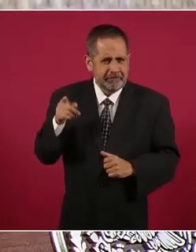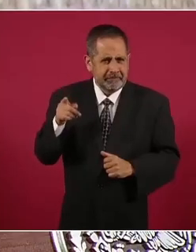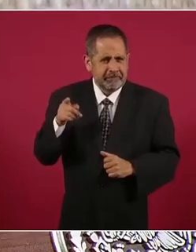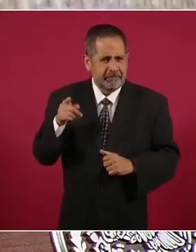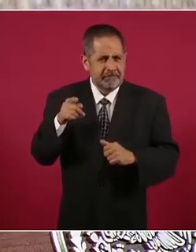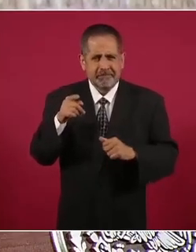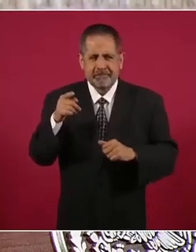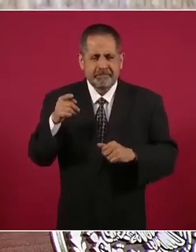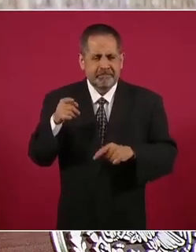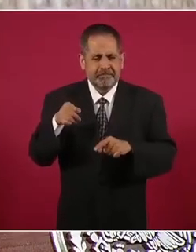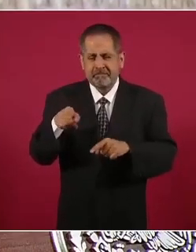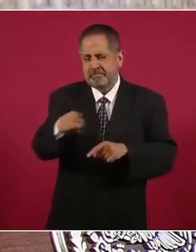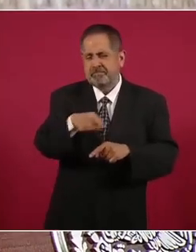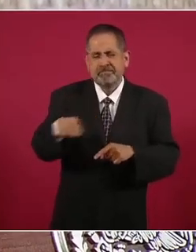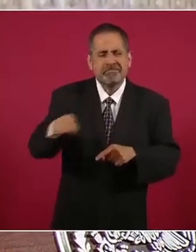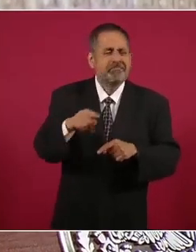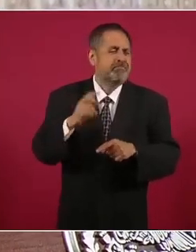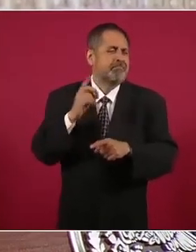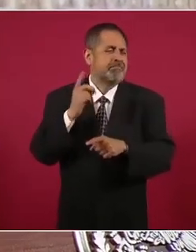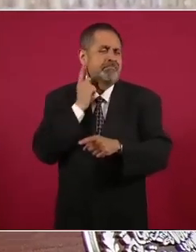legislador opositor